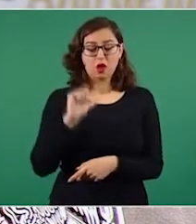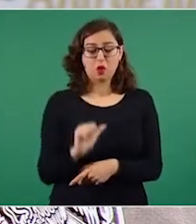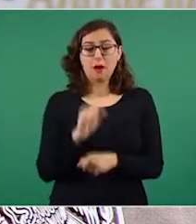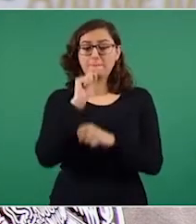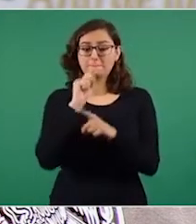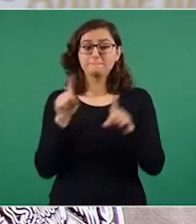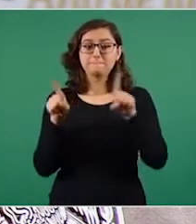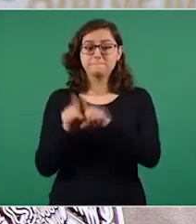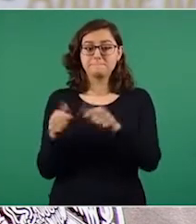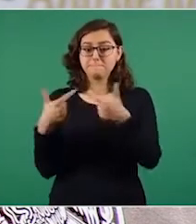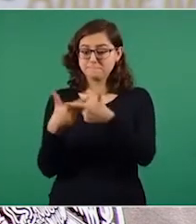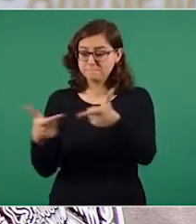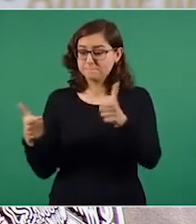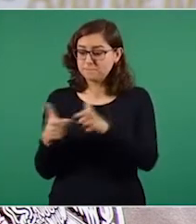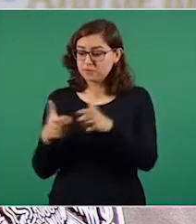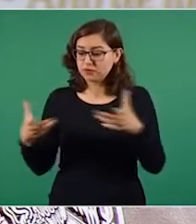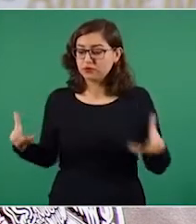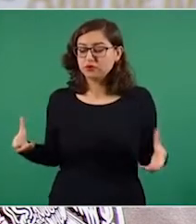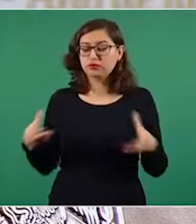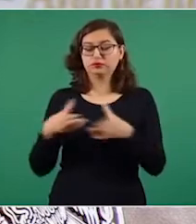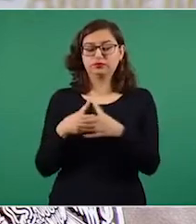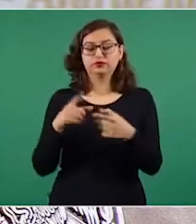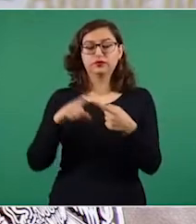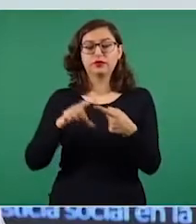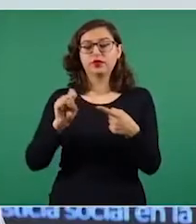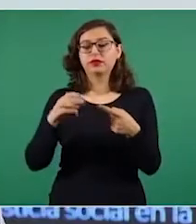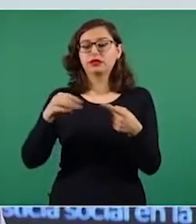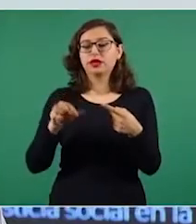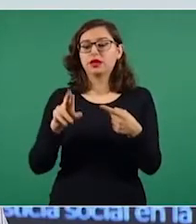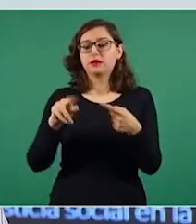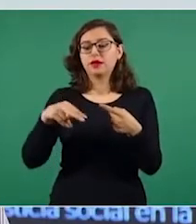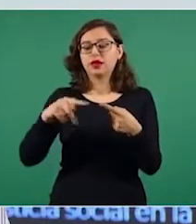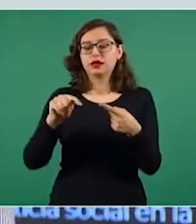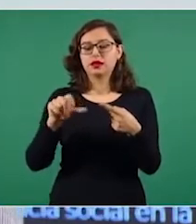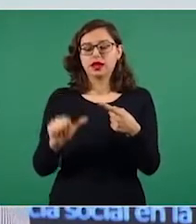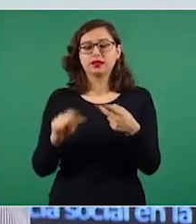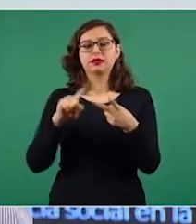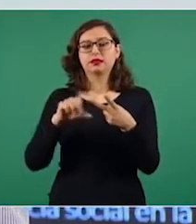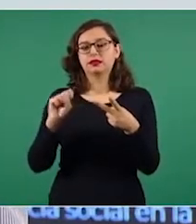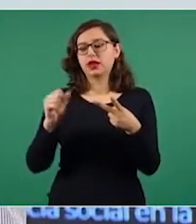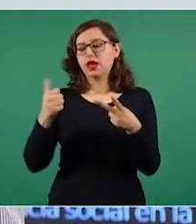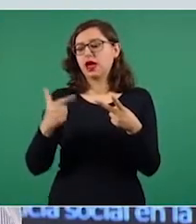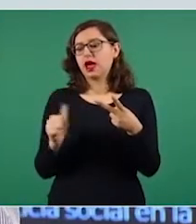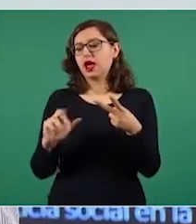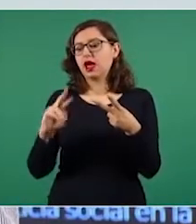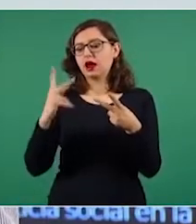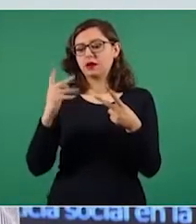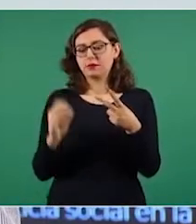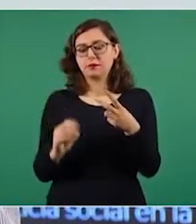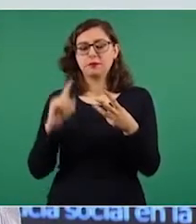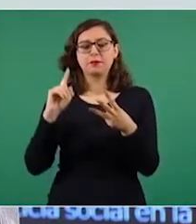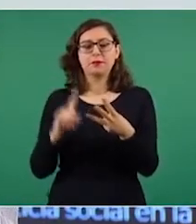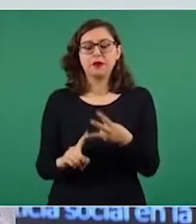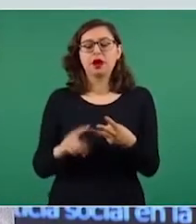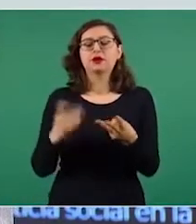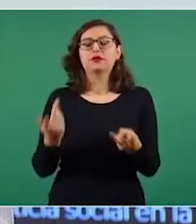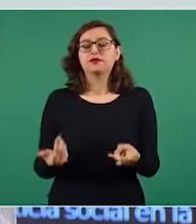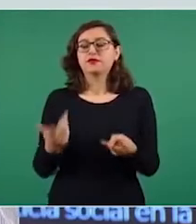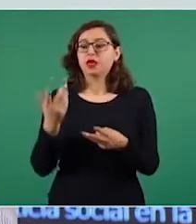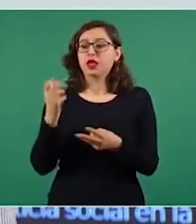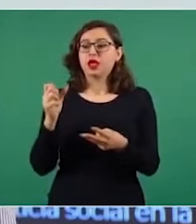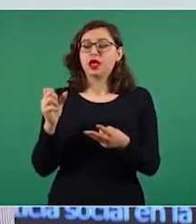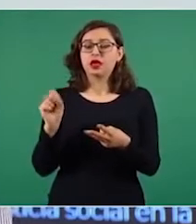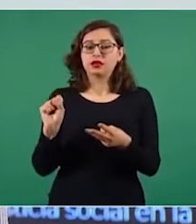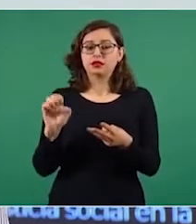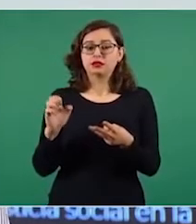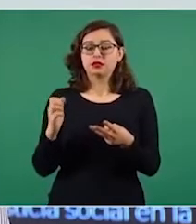integrado por la Semarnat, la Procuraduría Agraria, la Comisión Nacional Forestal, la Secretaría de Ecología